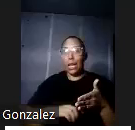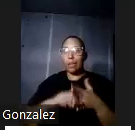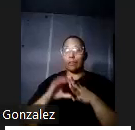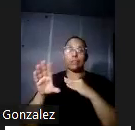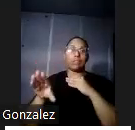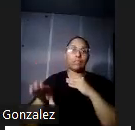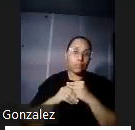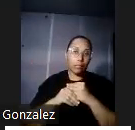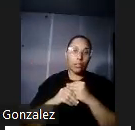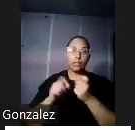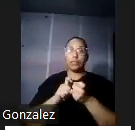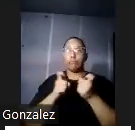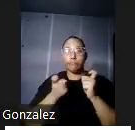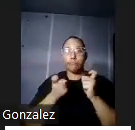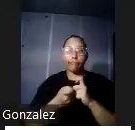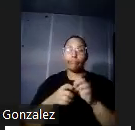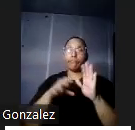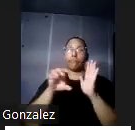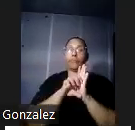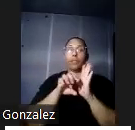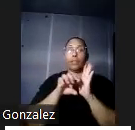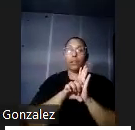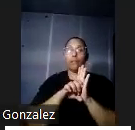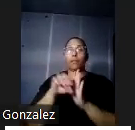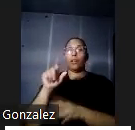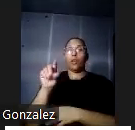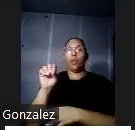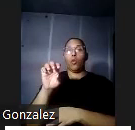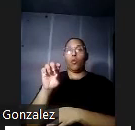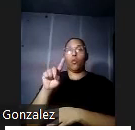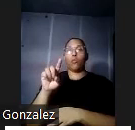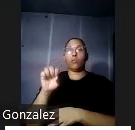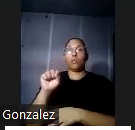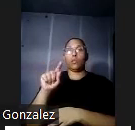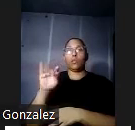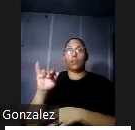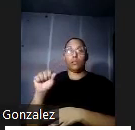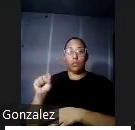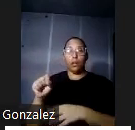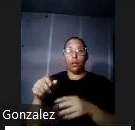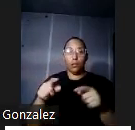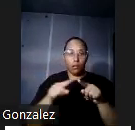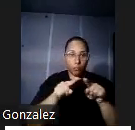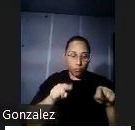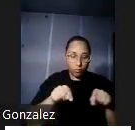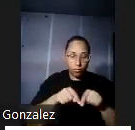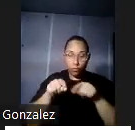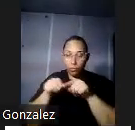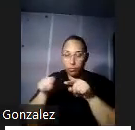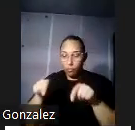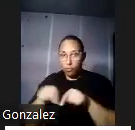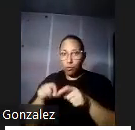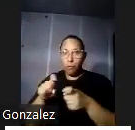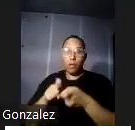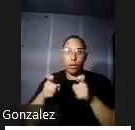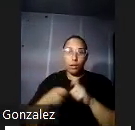demolieron por ejemplo las losetas en algunas instancias decía que si no eran salvables estos que se reemplazaran con